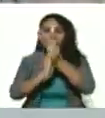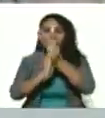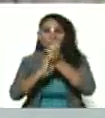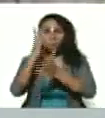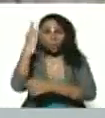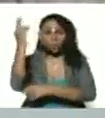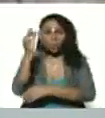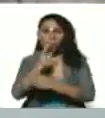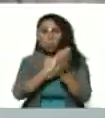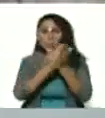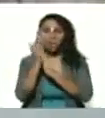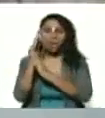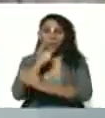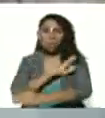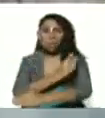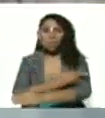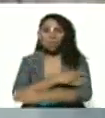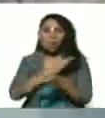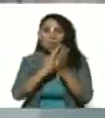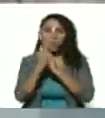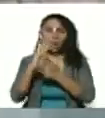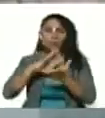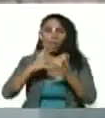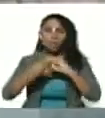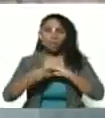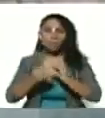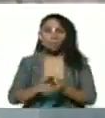comunales, del poder comunal, de los CLAP.